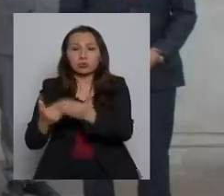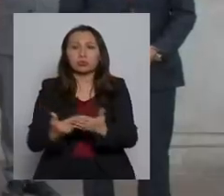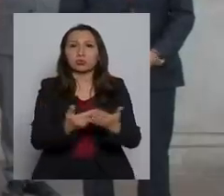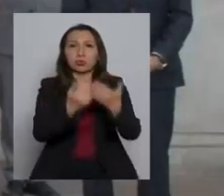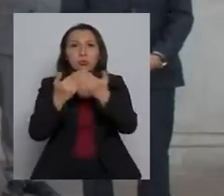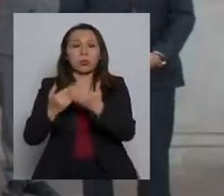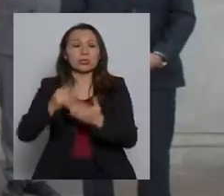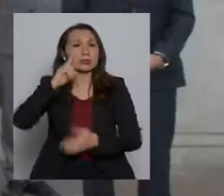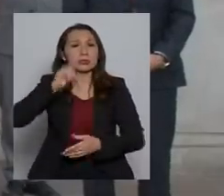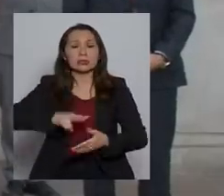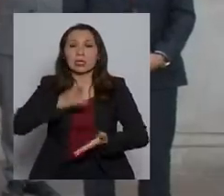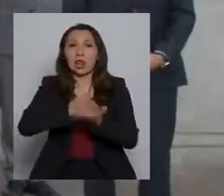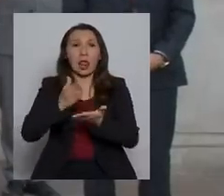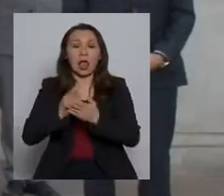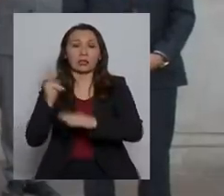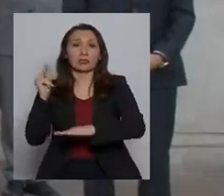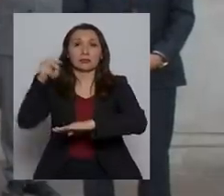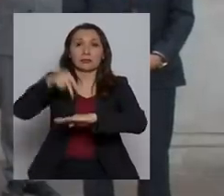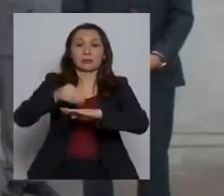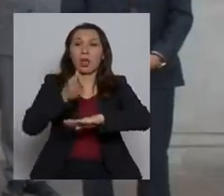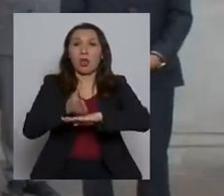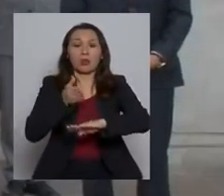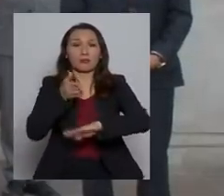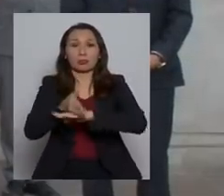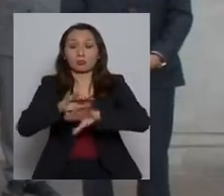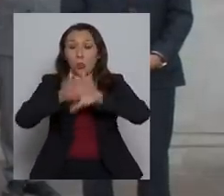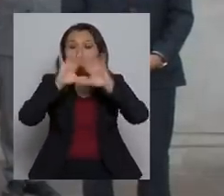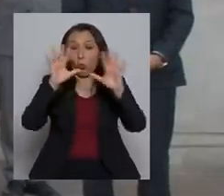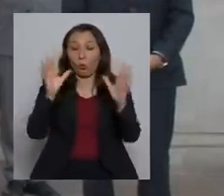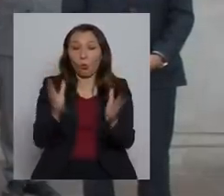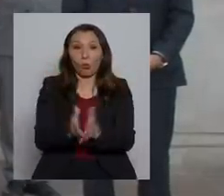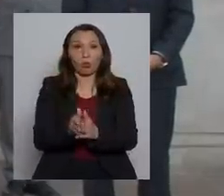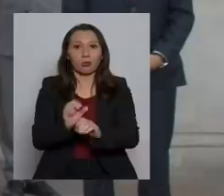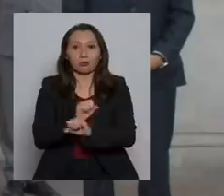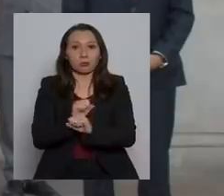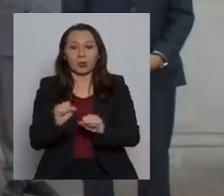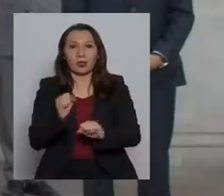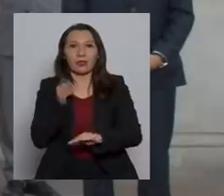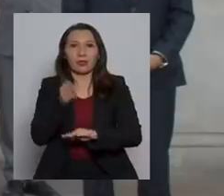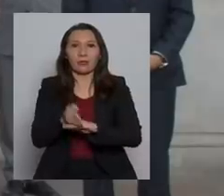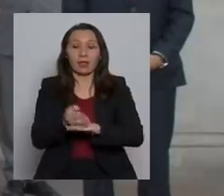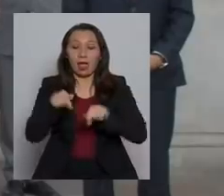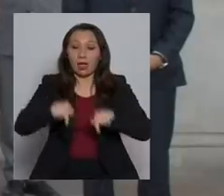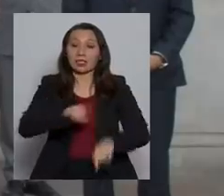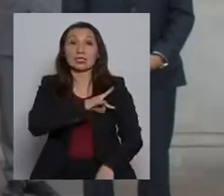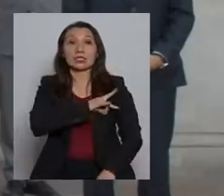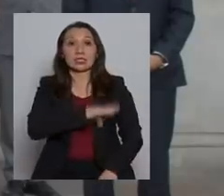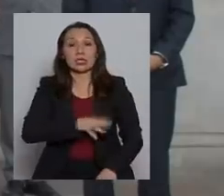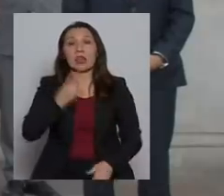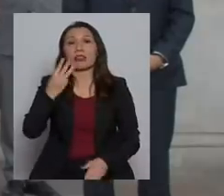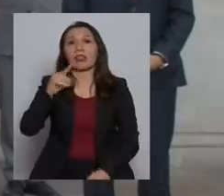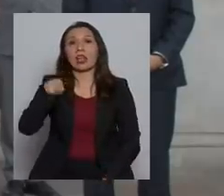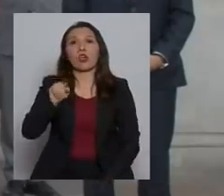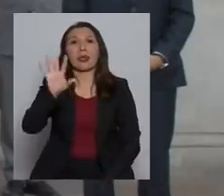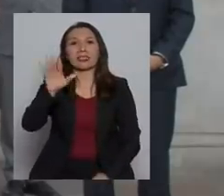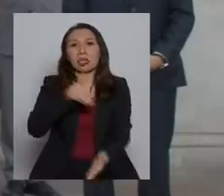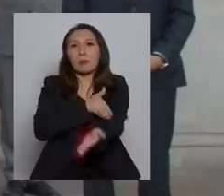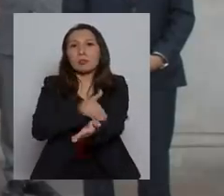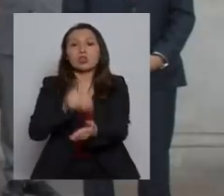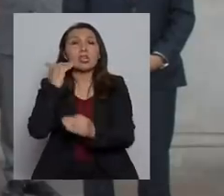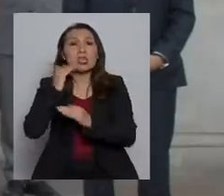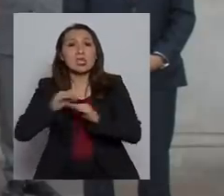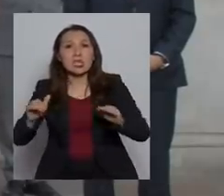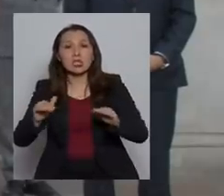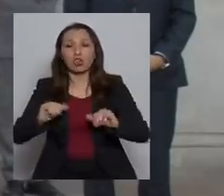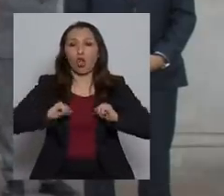sin clases presenciales en el mundo entero. Y en nuestro país, 3,5 millones de niños